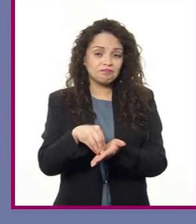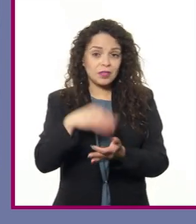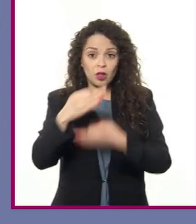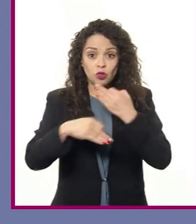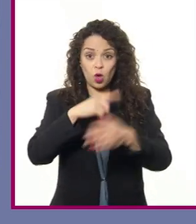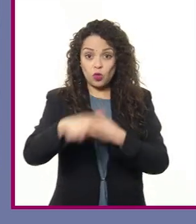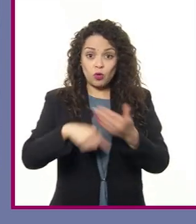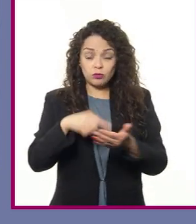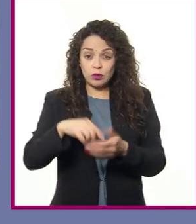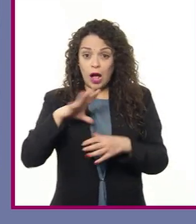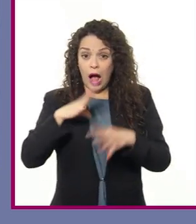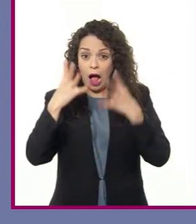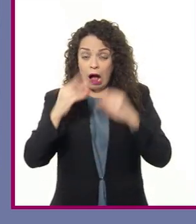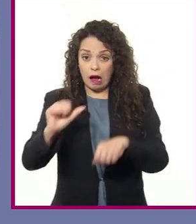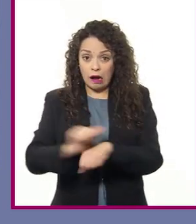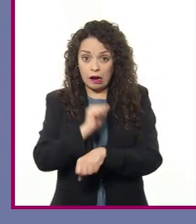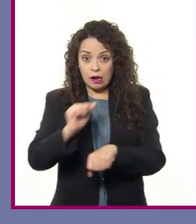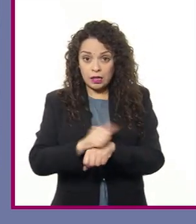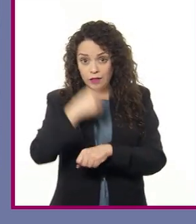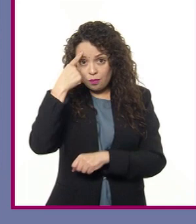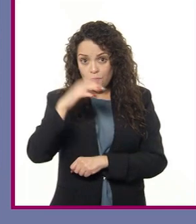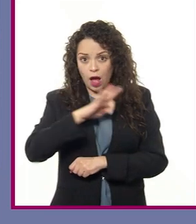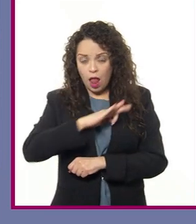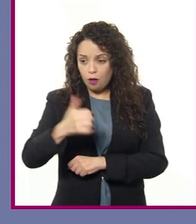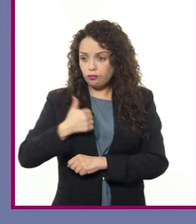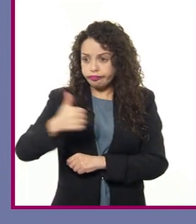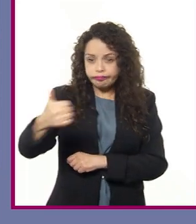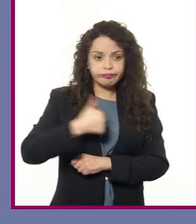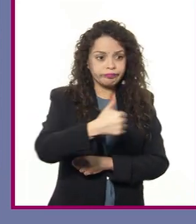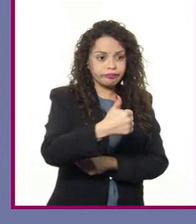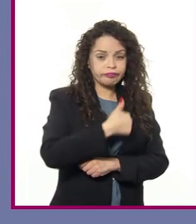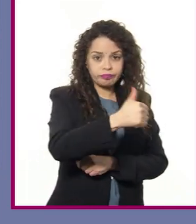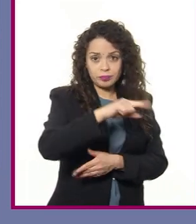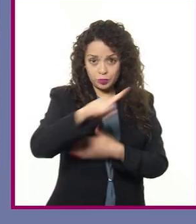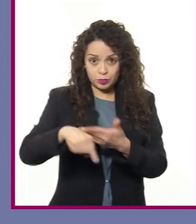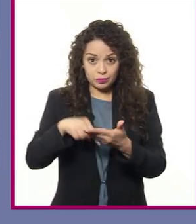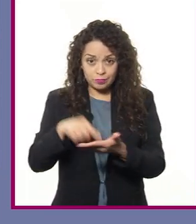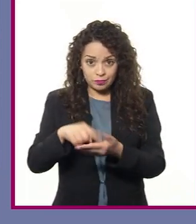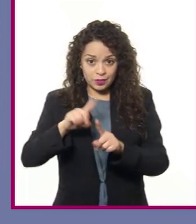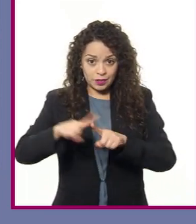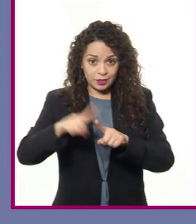cantidad de automóviles para poderse mover de un lugar a otro. ejemplo,